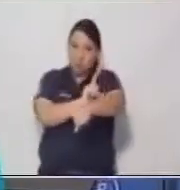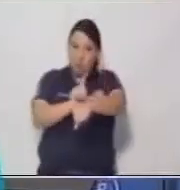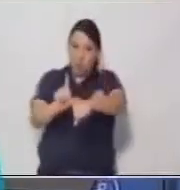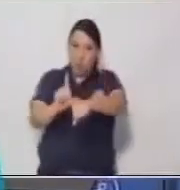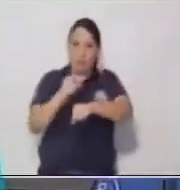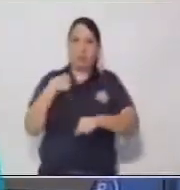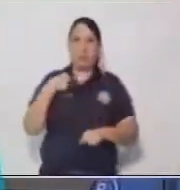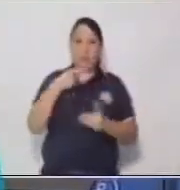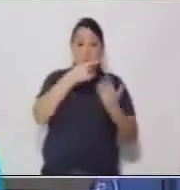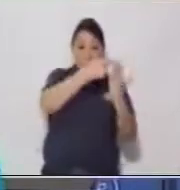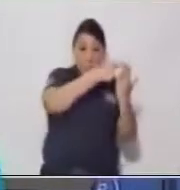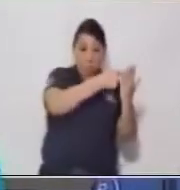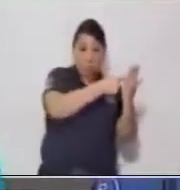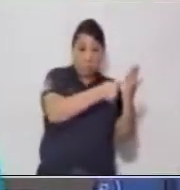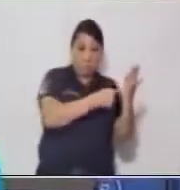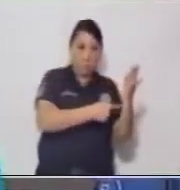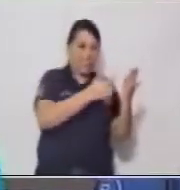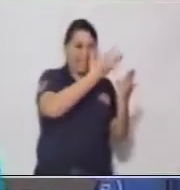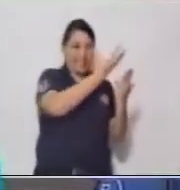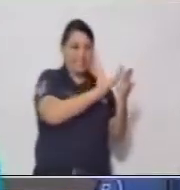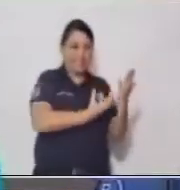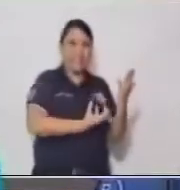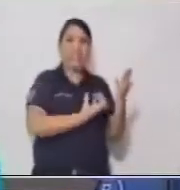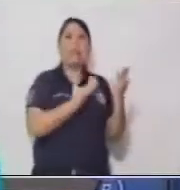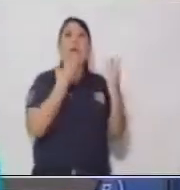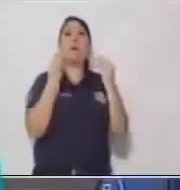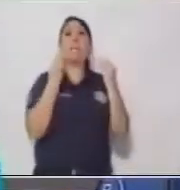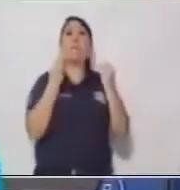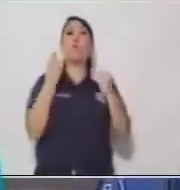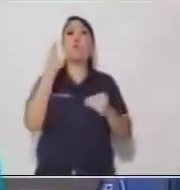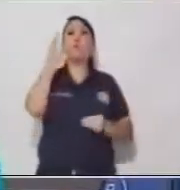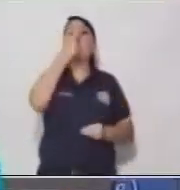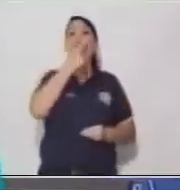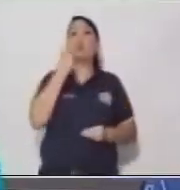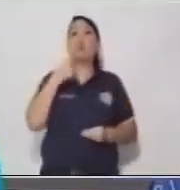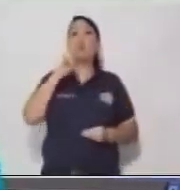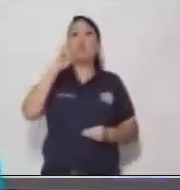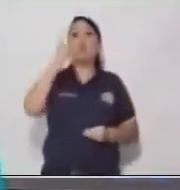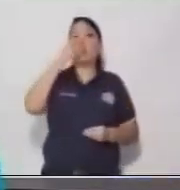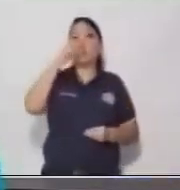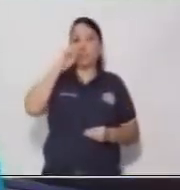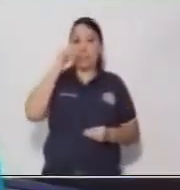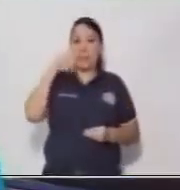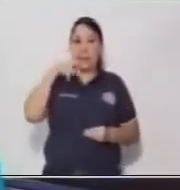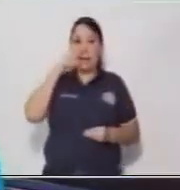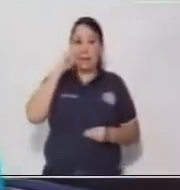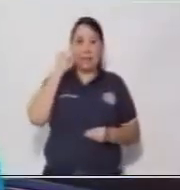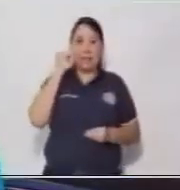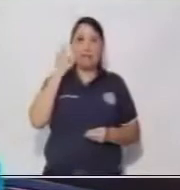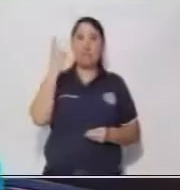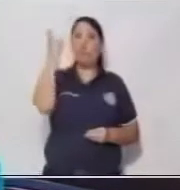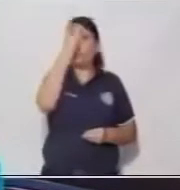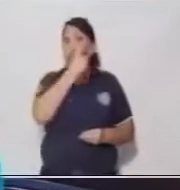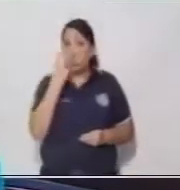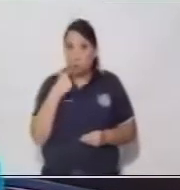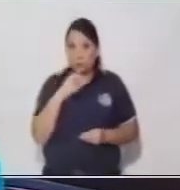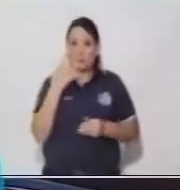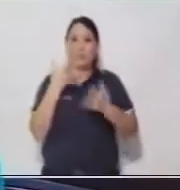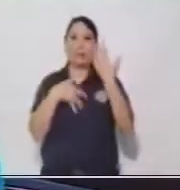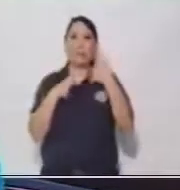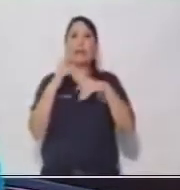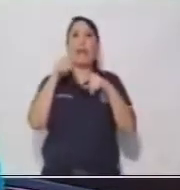hay muchos sustantivos. Y para comprender qué es el sustantivo, vamos